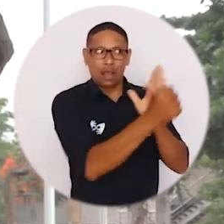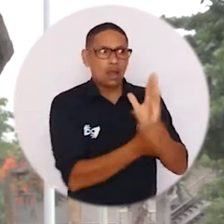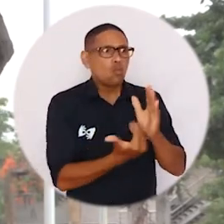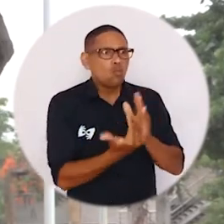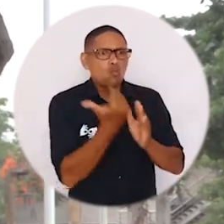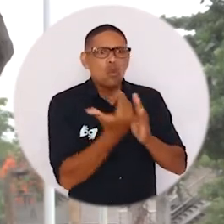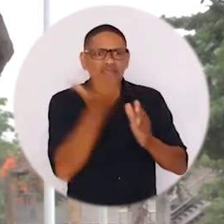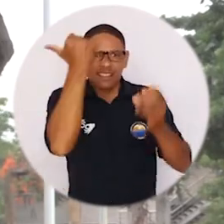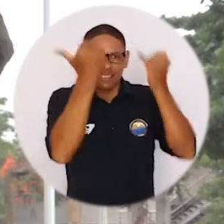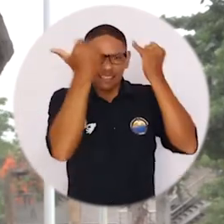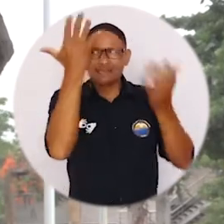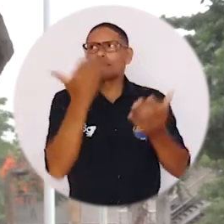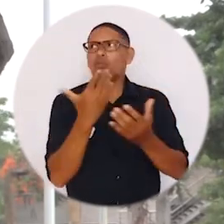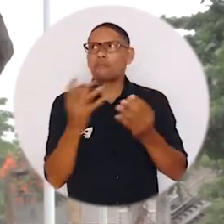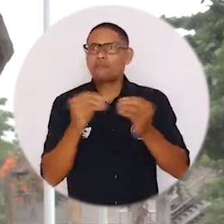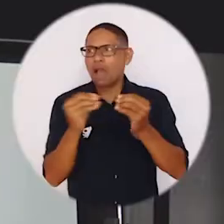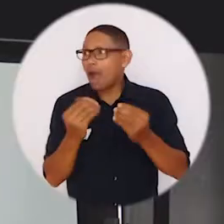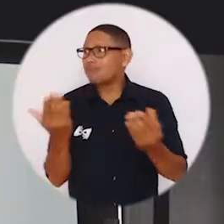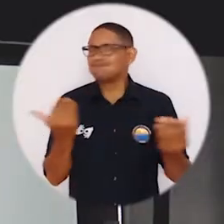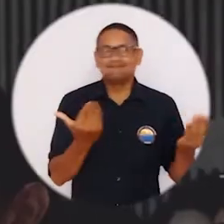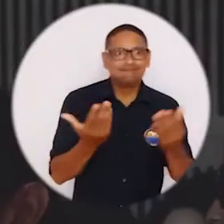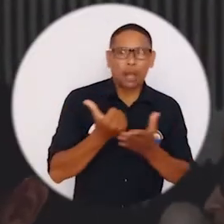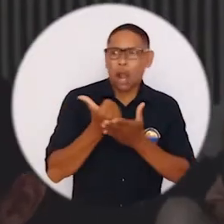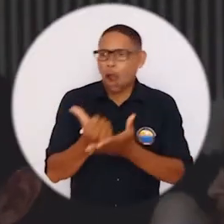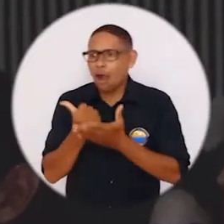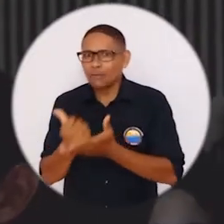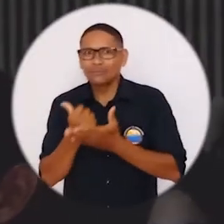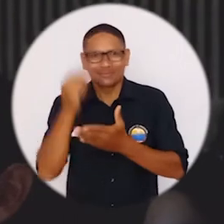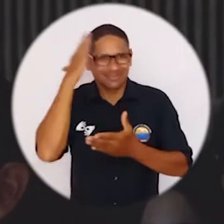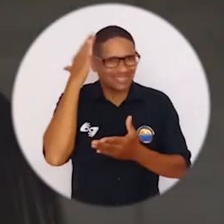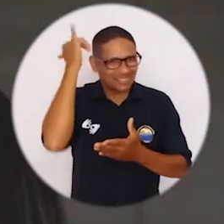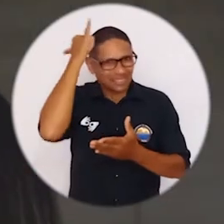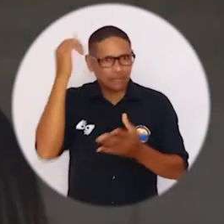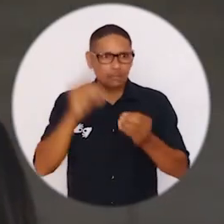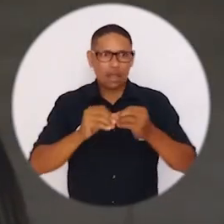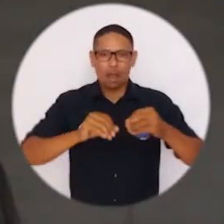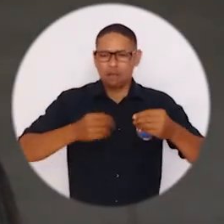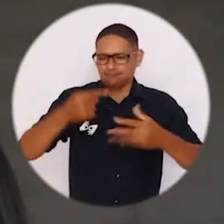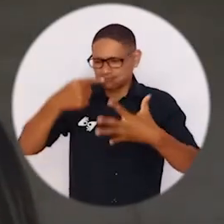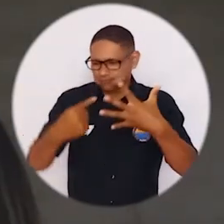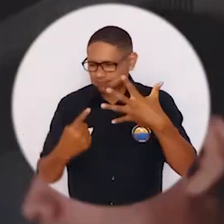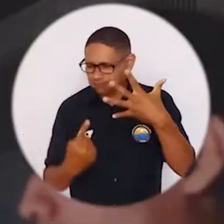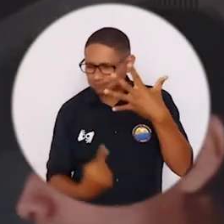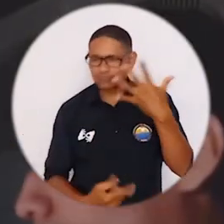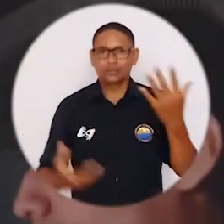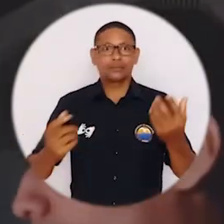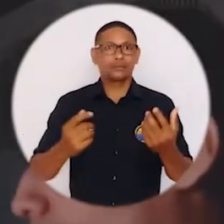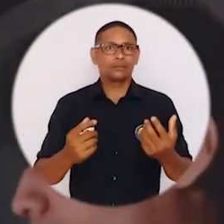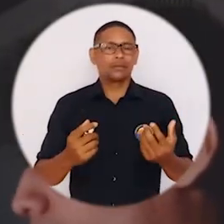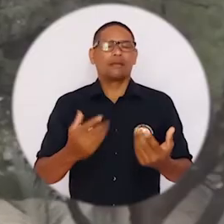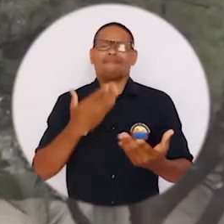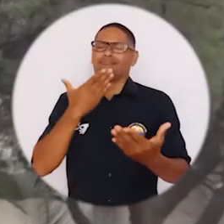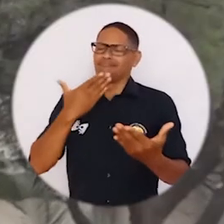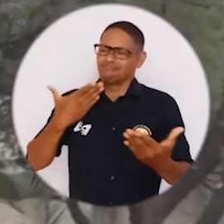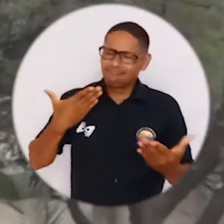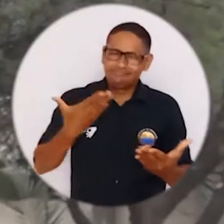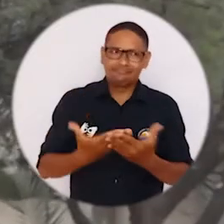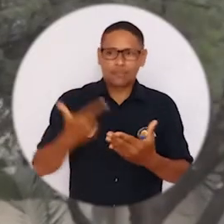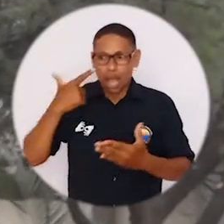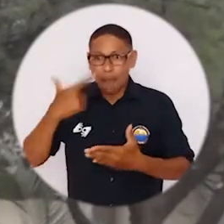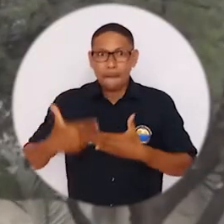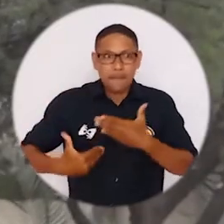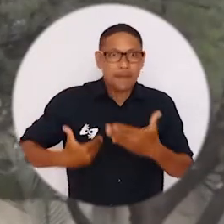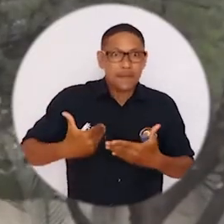programa para así lograr nuevas cosas, por ejemplo, festivales, beneficios académicos, eventos y festivales, entre otras cosas. Estamos muy